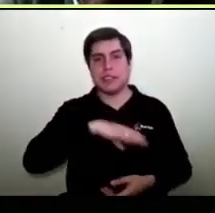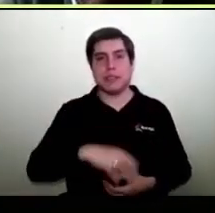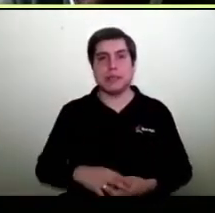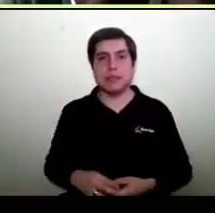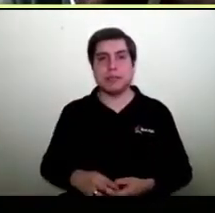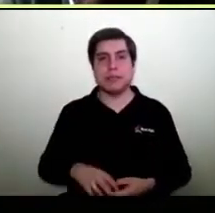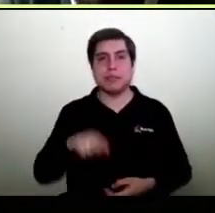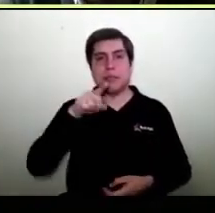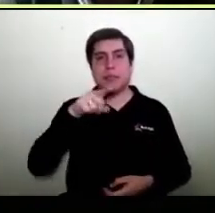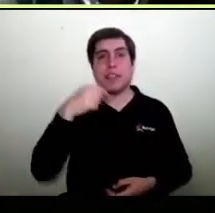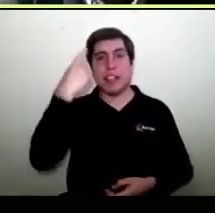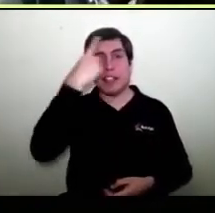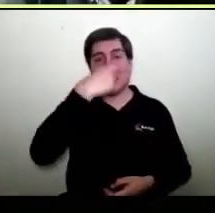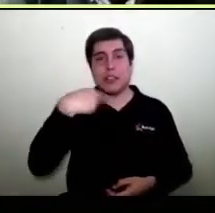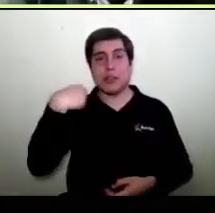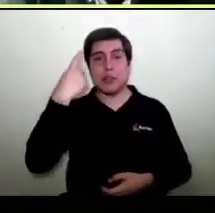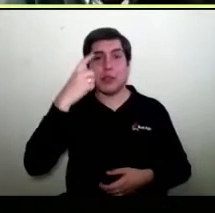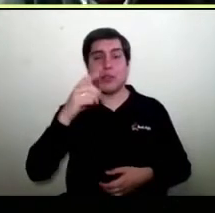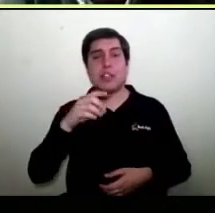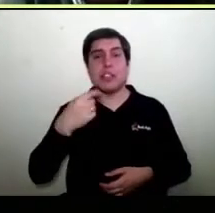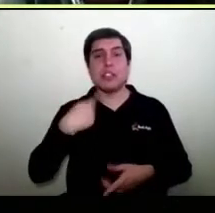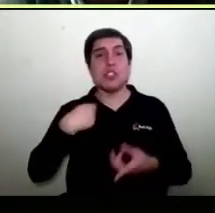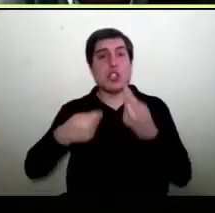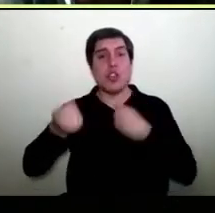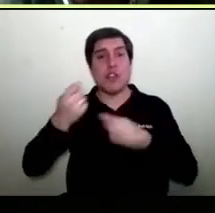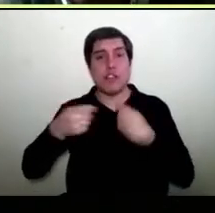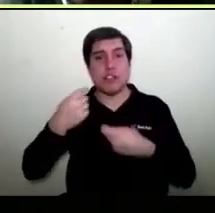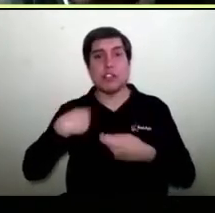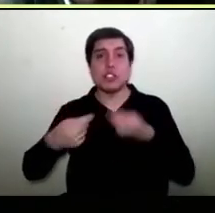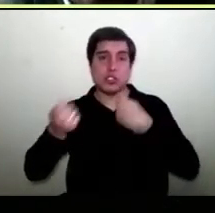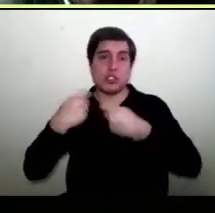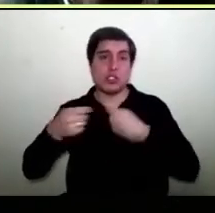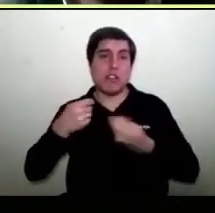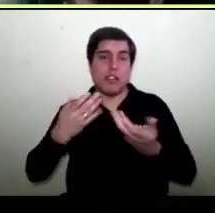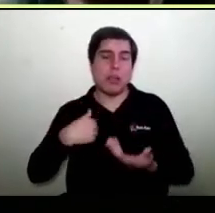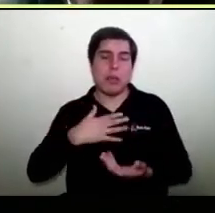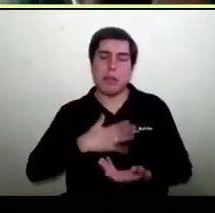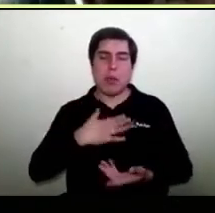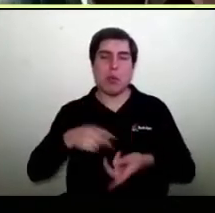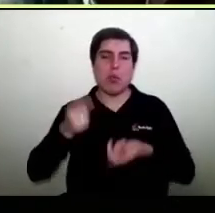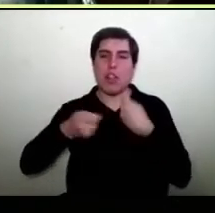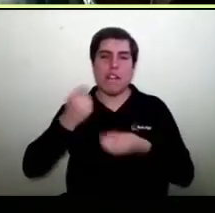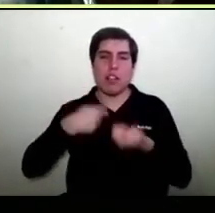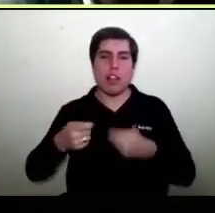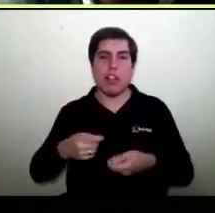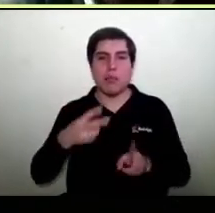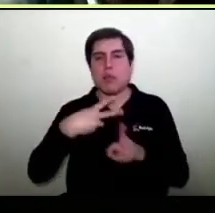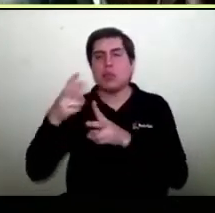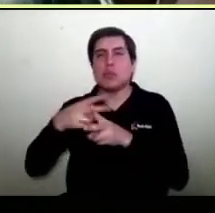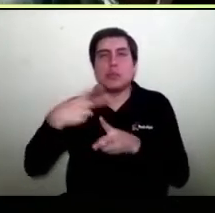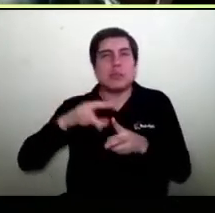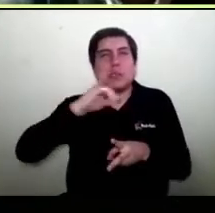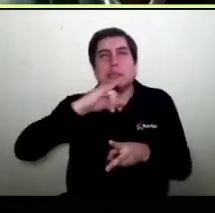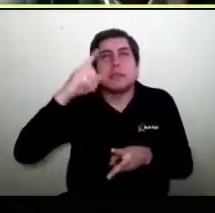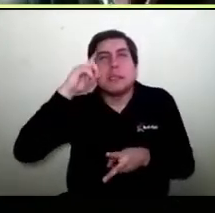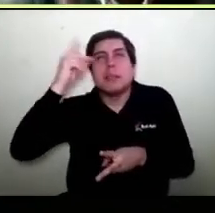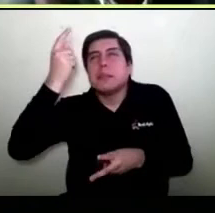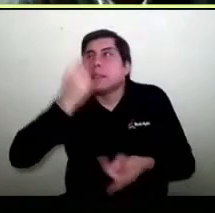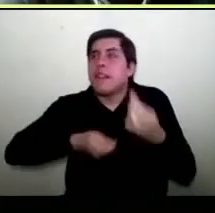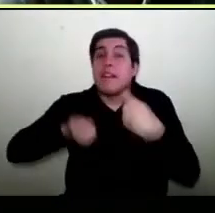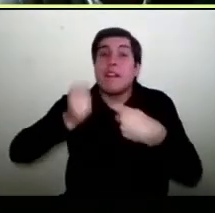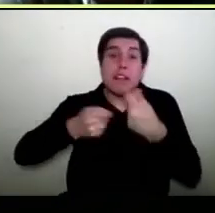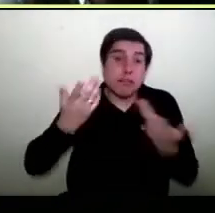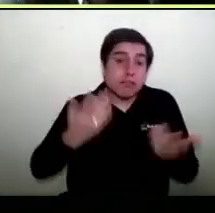imagen es de otra presentación que yo hago de venta, yo soy un vendedor innato y me gusta vender, me gusta crear, me gusta inventar cosas